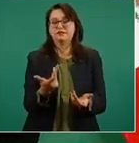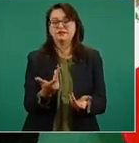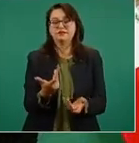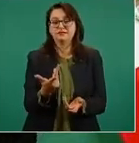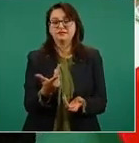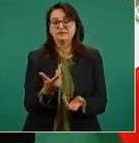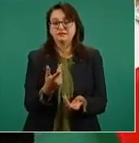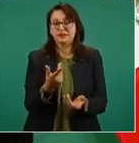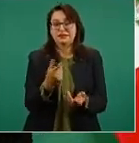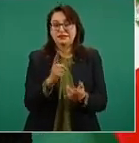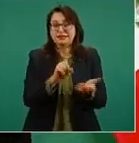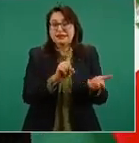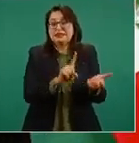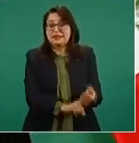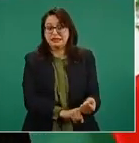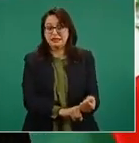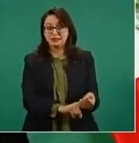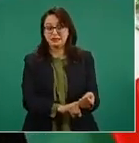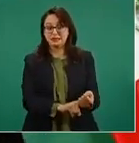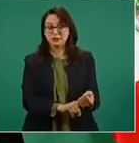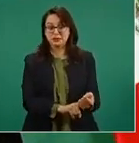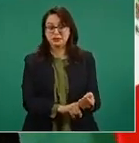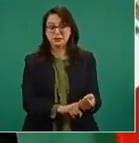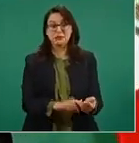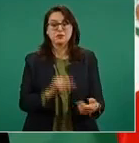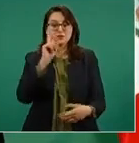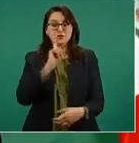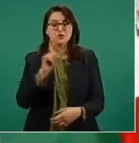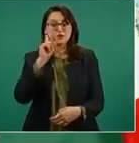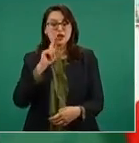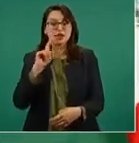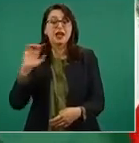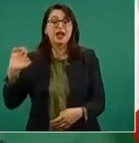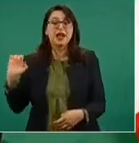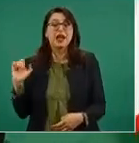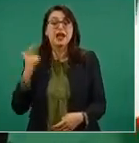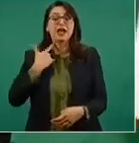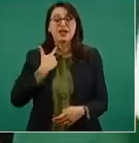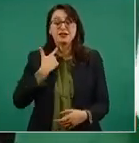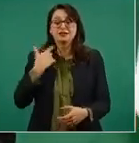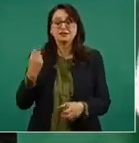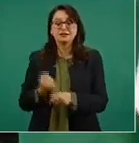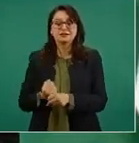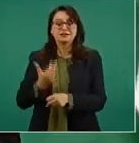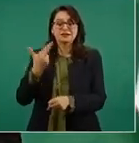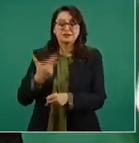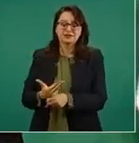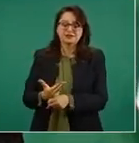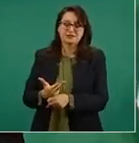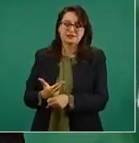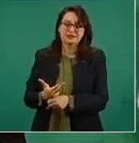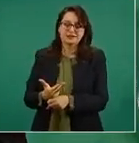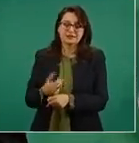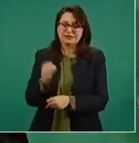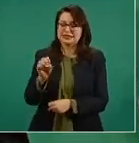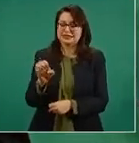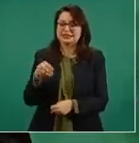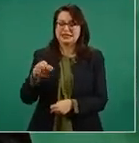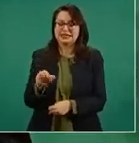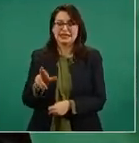energía como